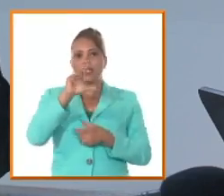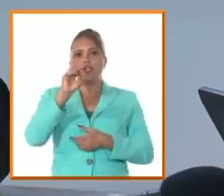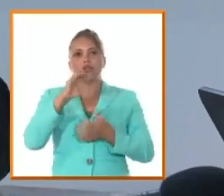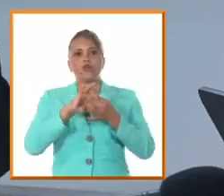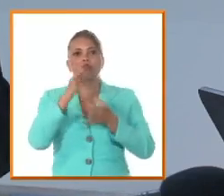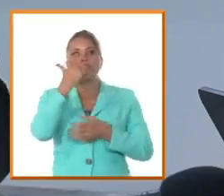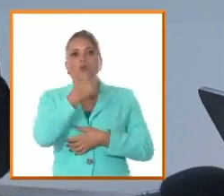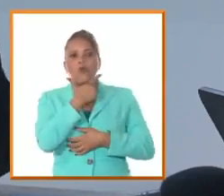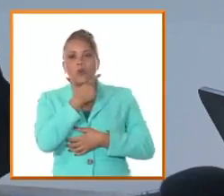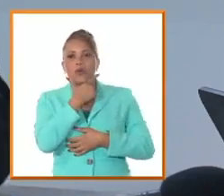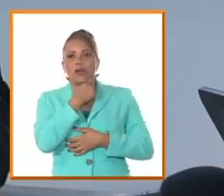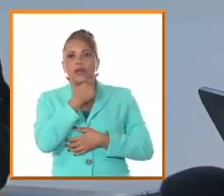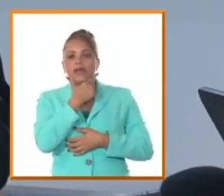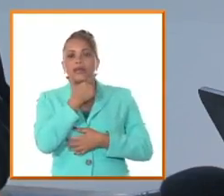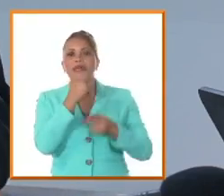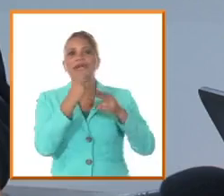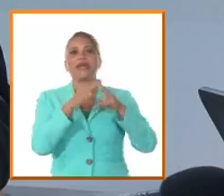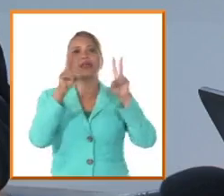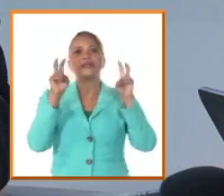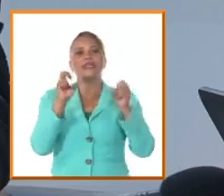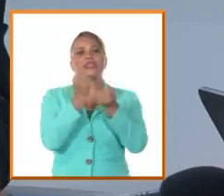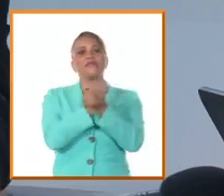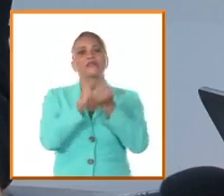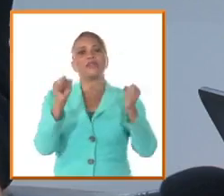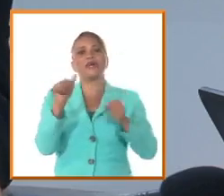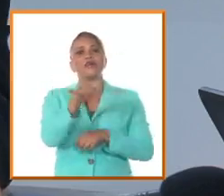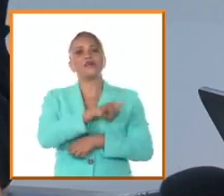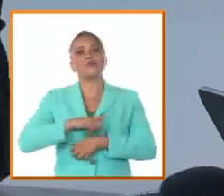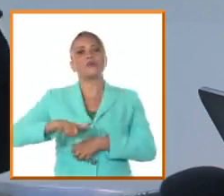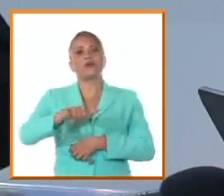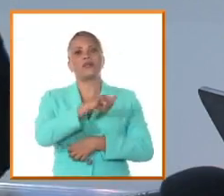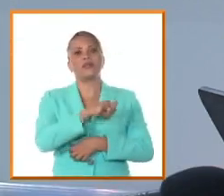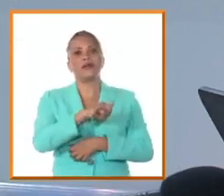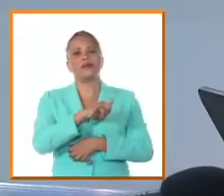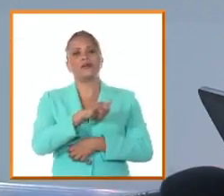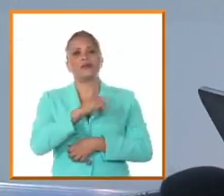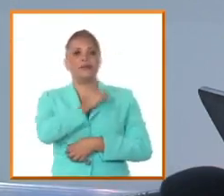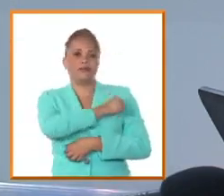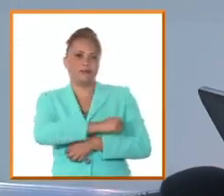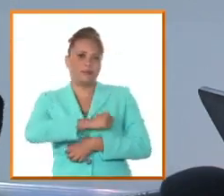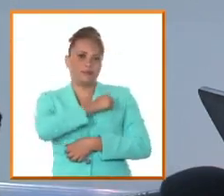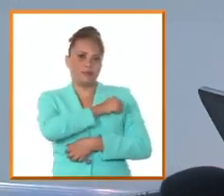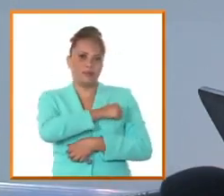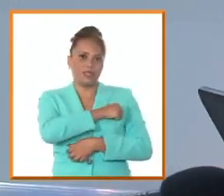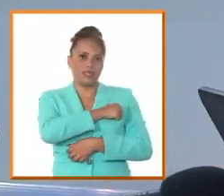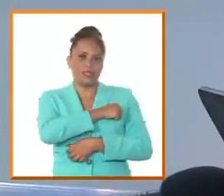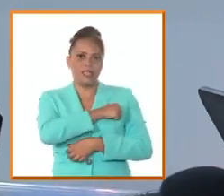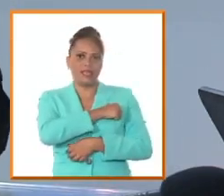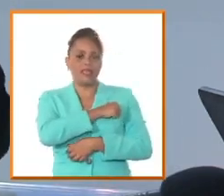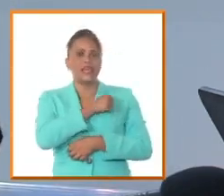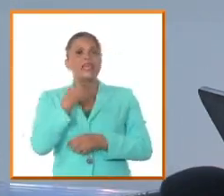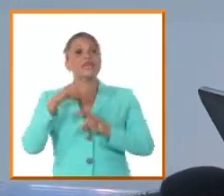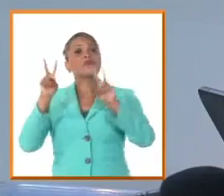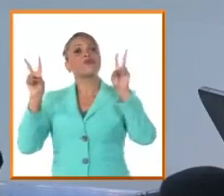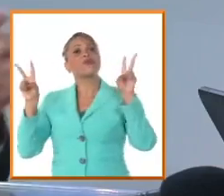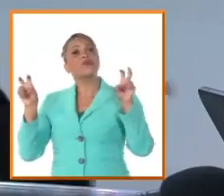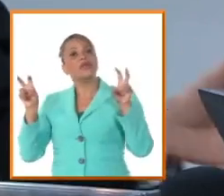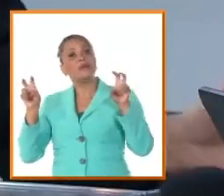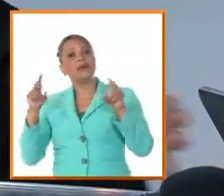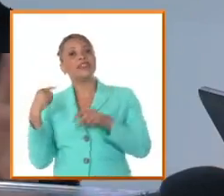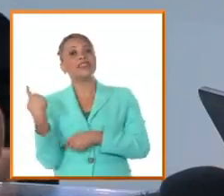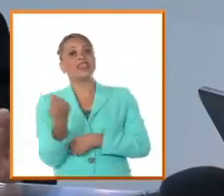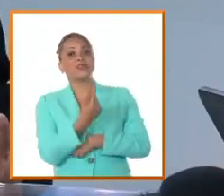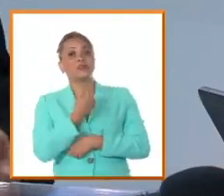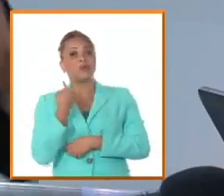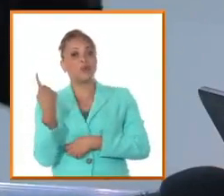introducen el lema libertad igualdad y fraternidad que era un lema de la revolución francesa pero que es un lema de todos